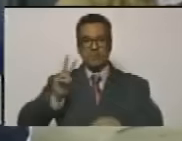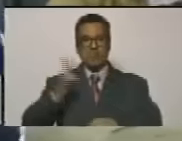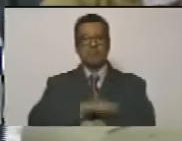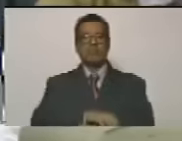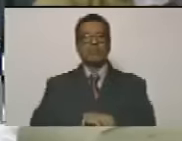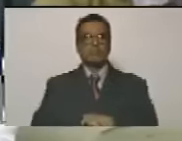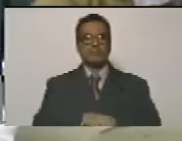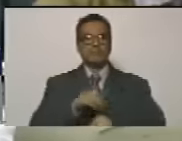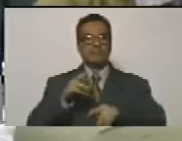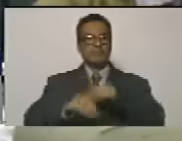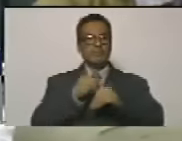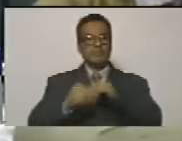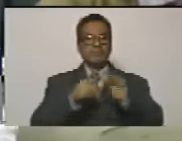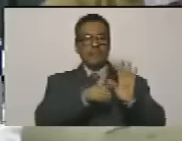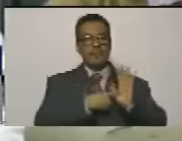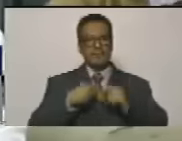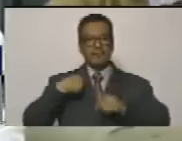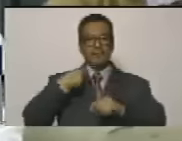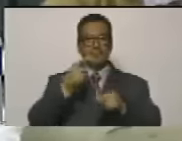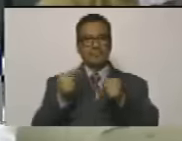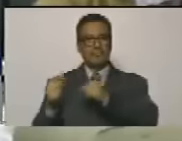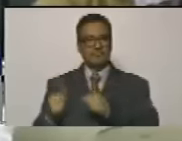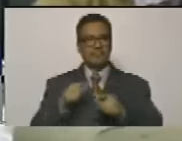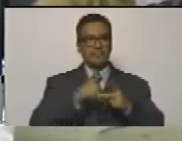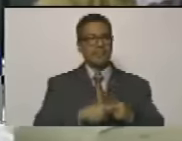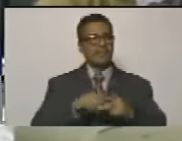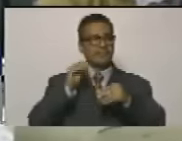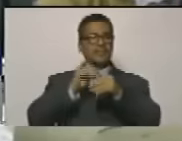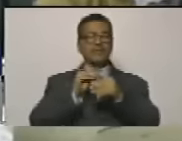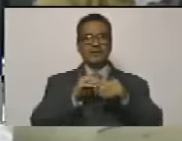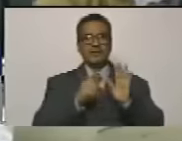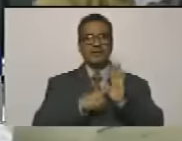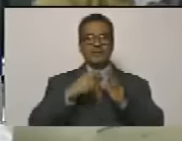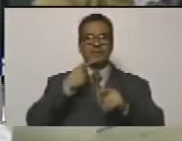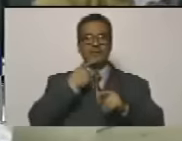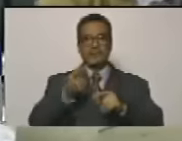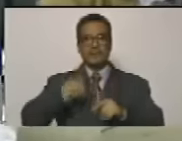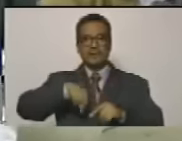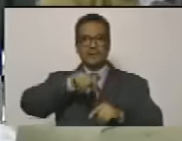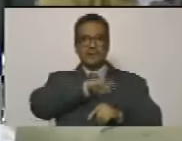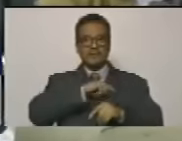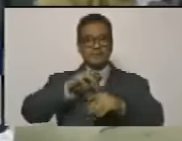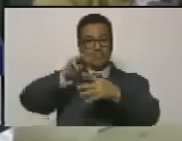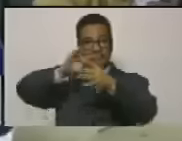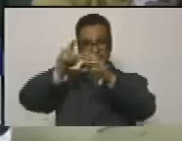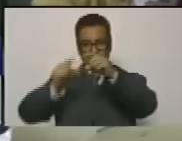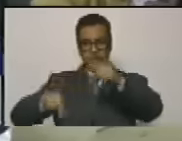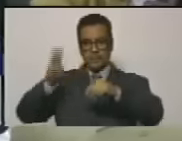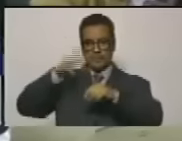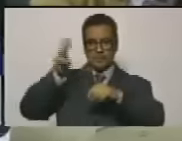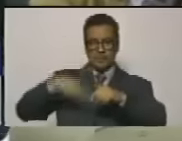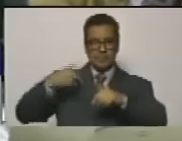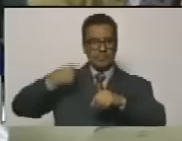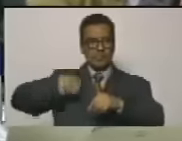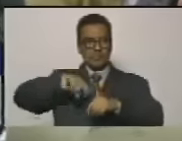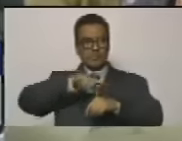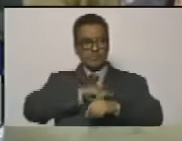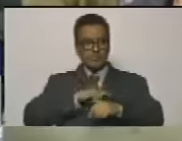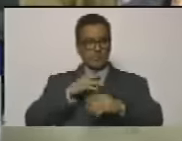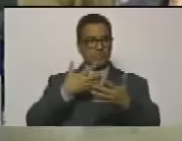hablar sobre la recuperación económica, hablar también sobre nuestra Guayana Esequiba. Nuestro canciller